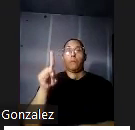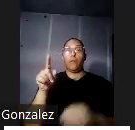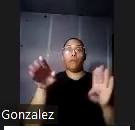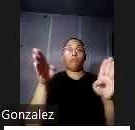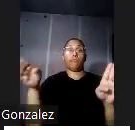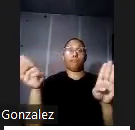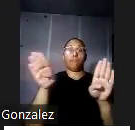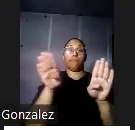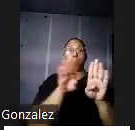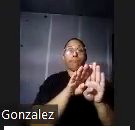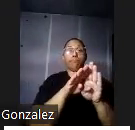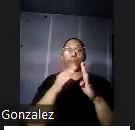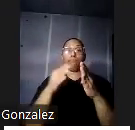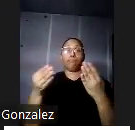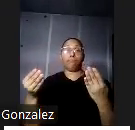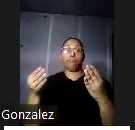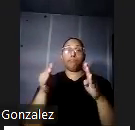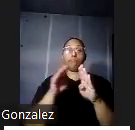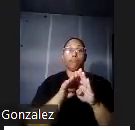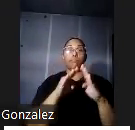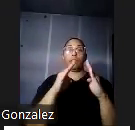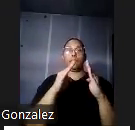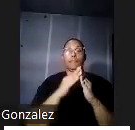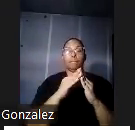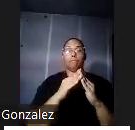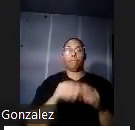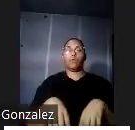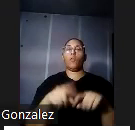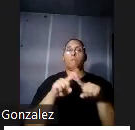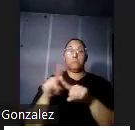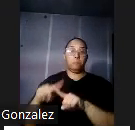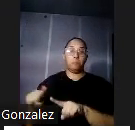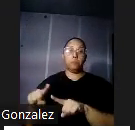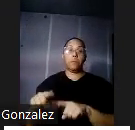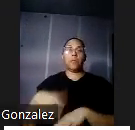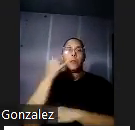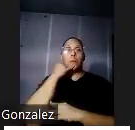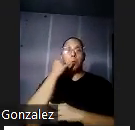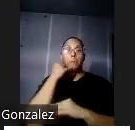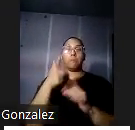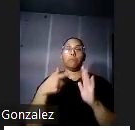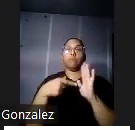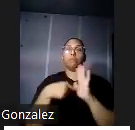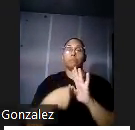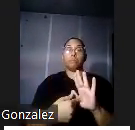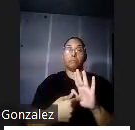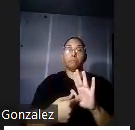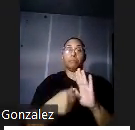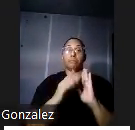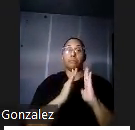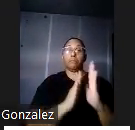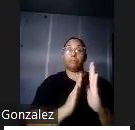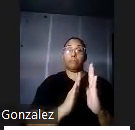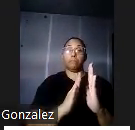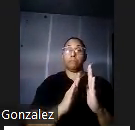lámpara de techo de esta sala de conferencias es diferente a la que se encuentra en la llamada sala de exposiciones y la del pasillo en este